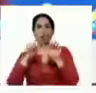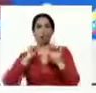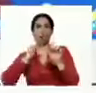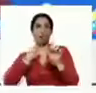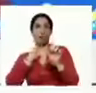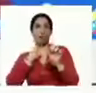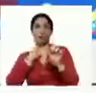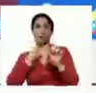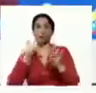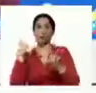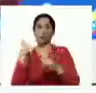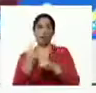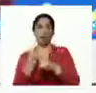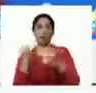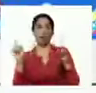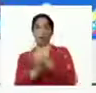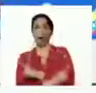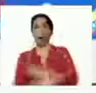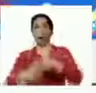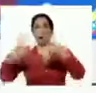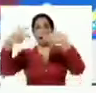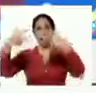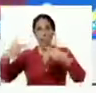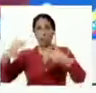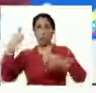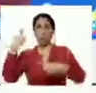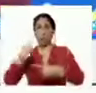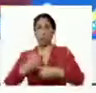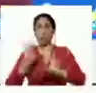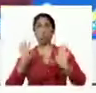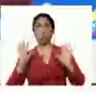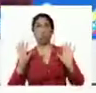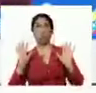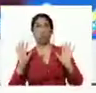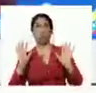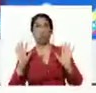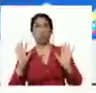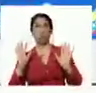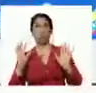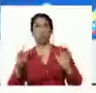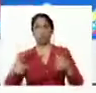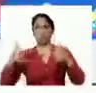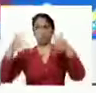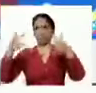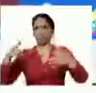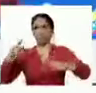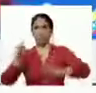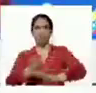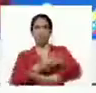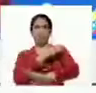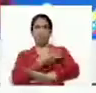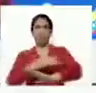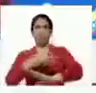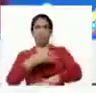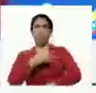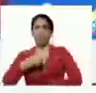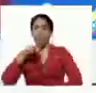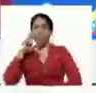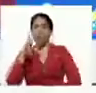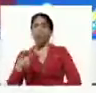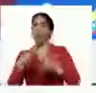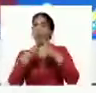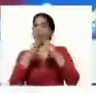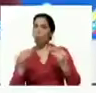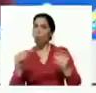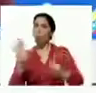tienen que adaptarse a las videoconferencias a los videoconciertos quiero ver todos los